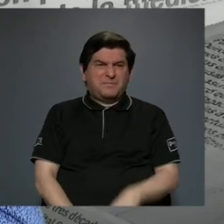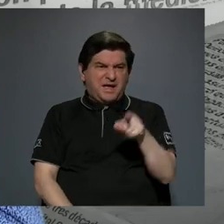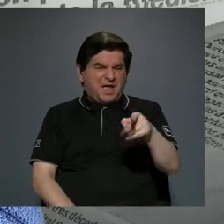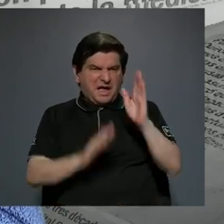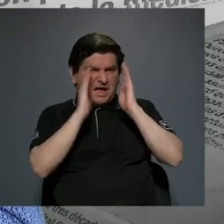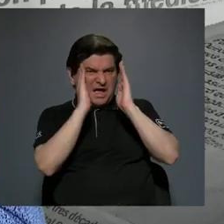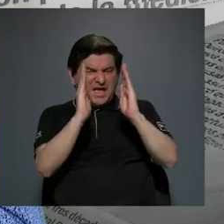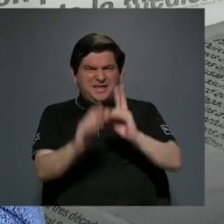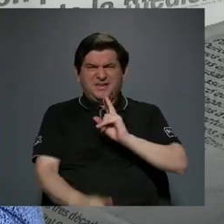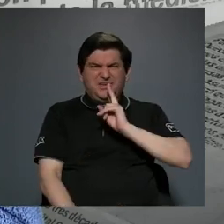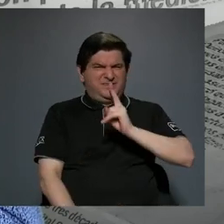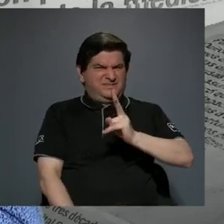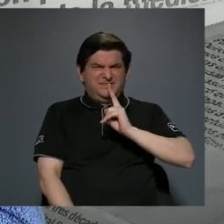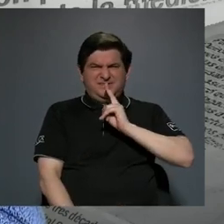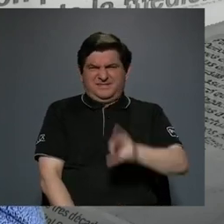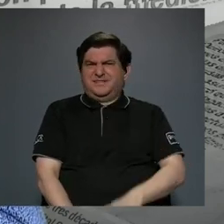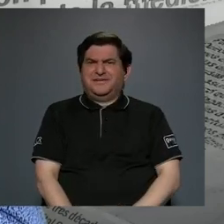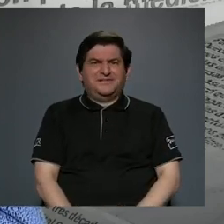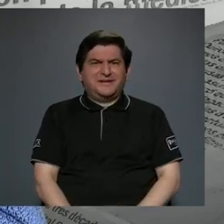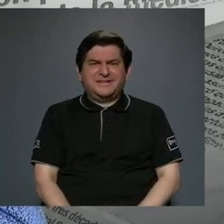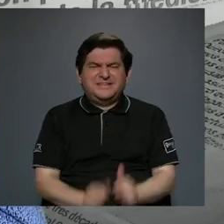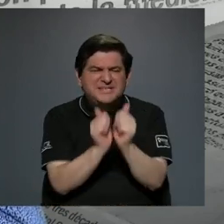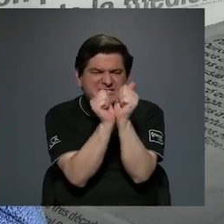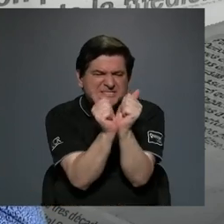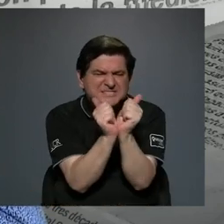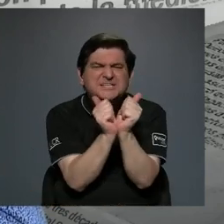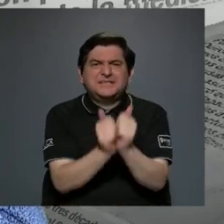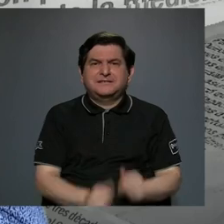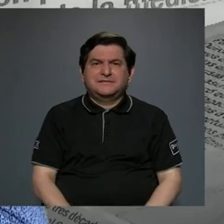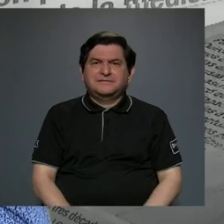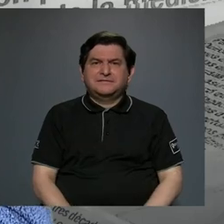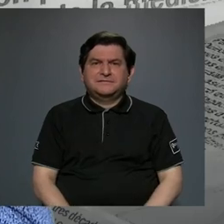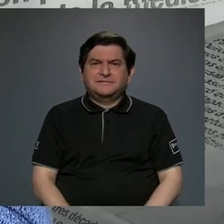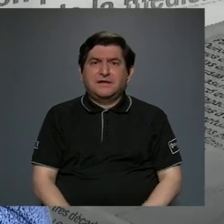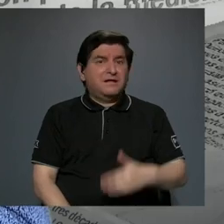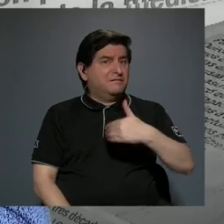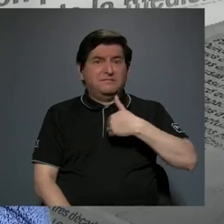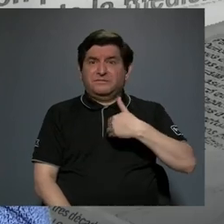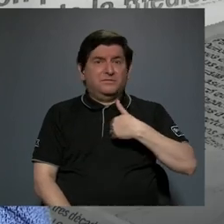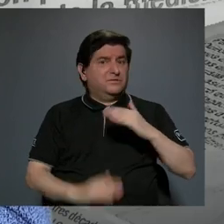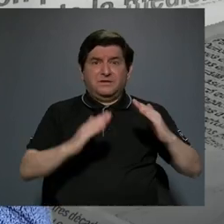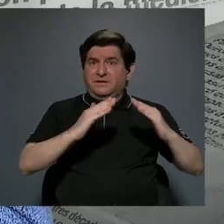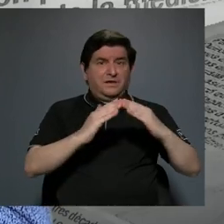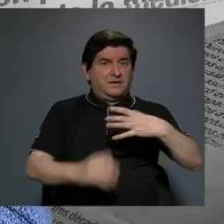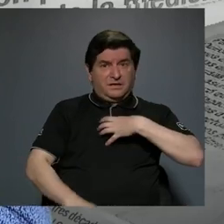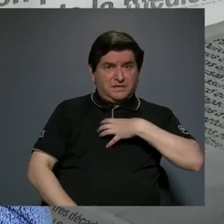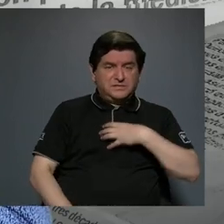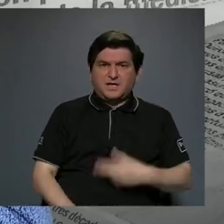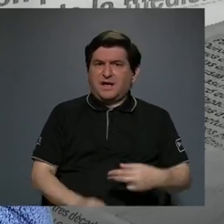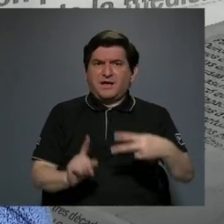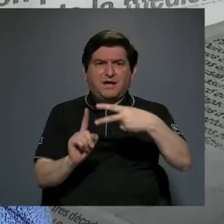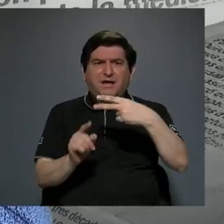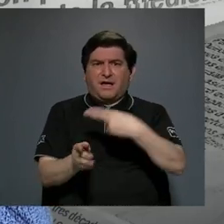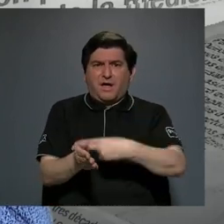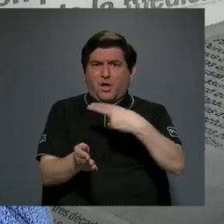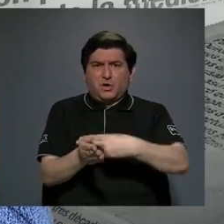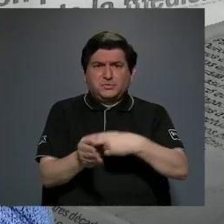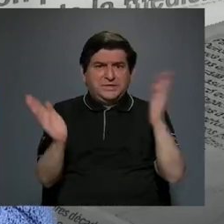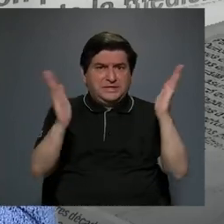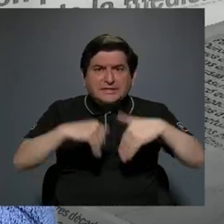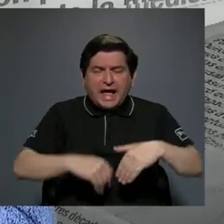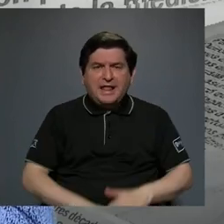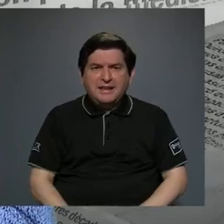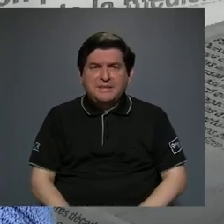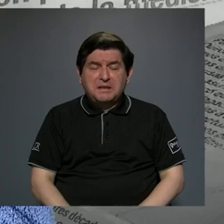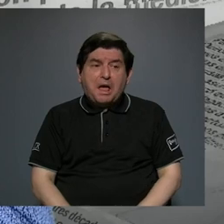trataba eran verdaderos esclavos. No tenían ni siquiera vivienda, no tenían hospitales, era lo que